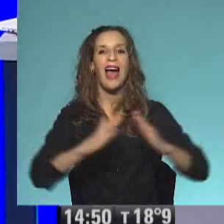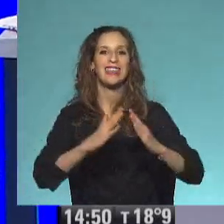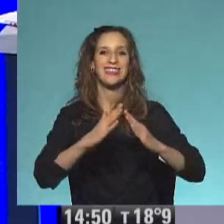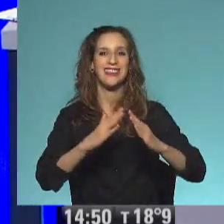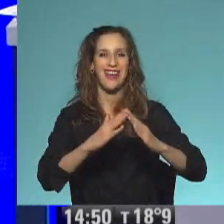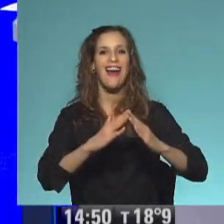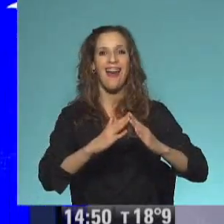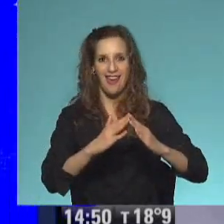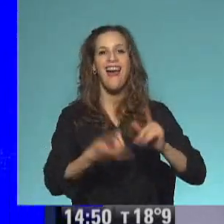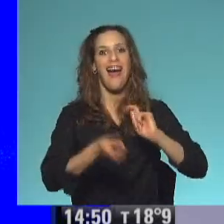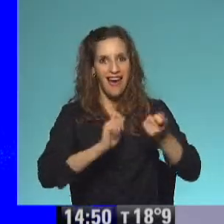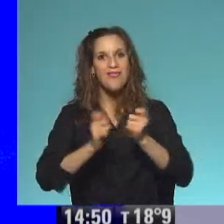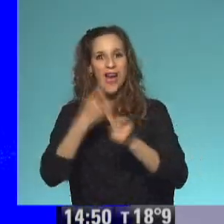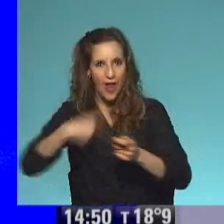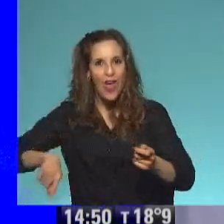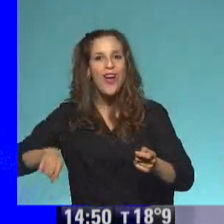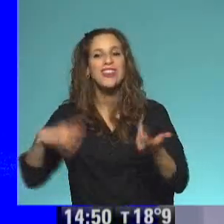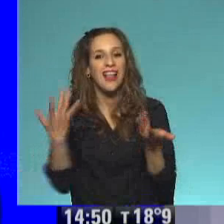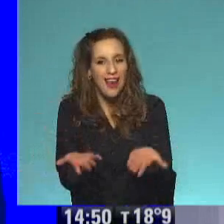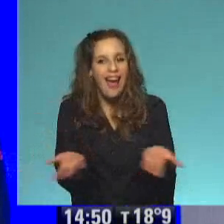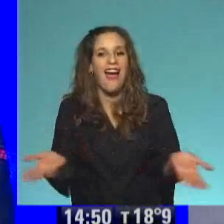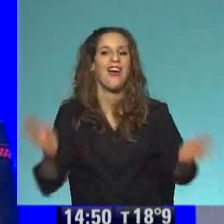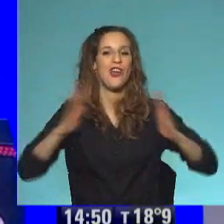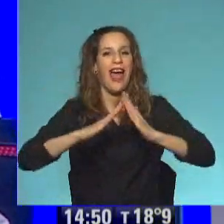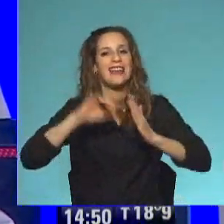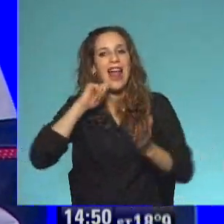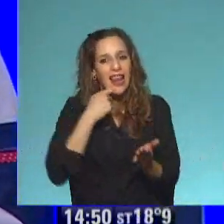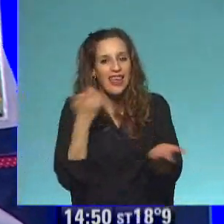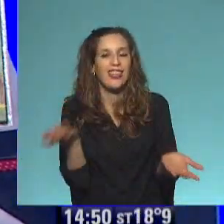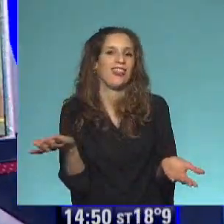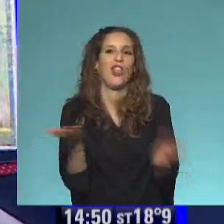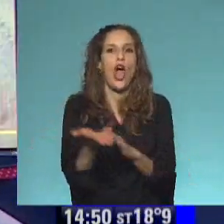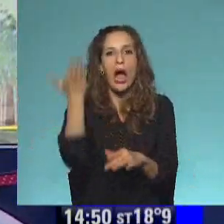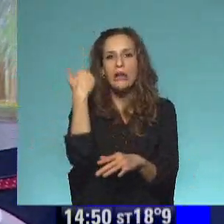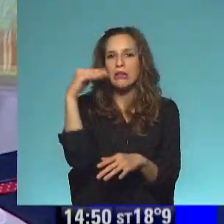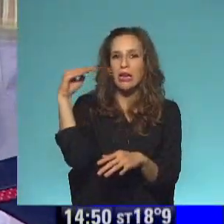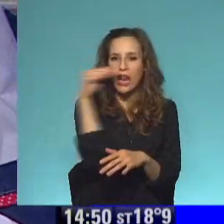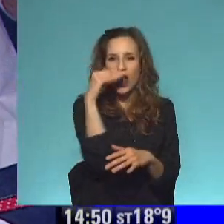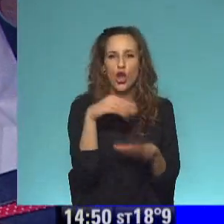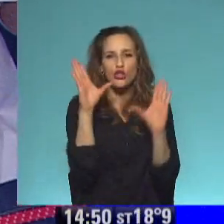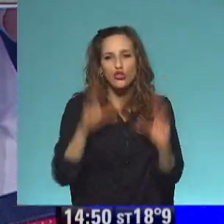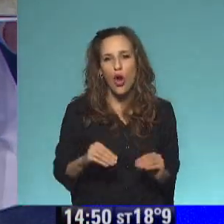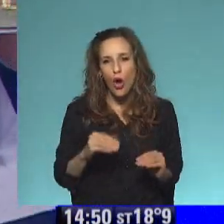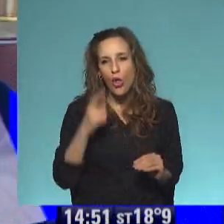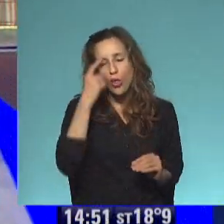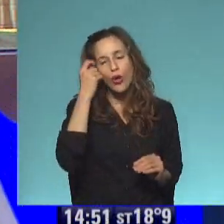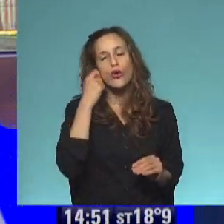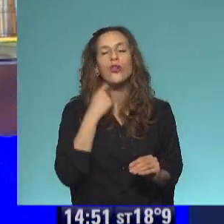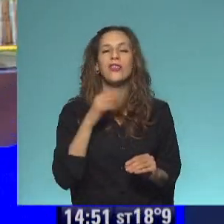Cambió la casa, que además quedó mucho más linda. Cambió la casa, toda de colores. ¿Se acuerdan cómo era la casa al principio?